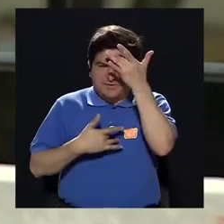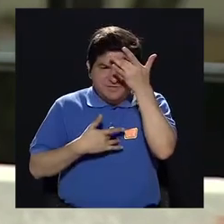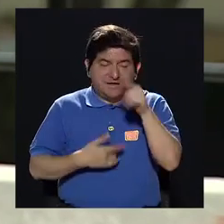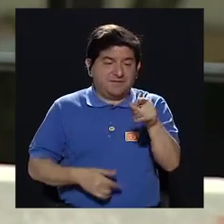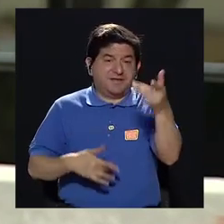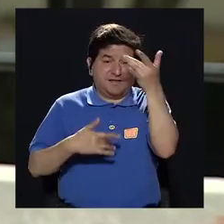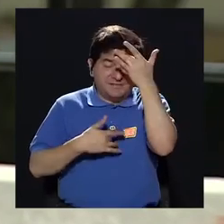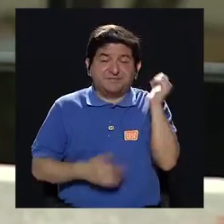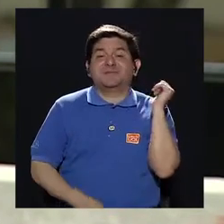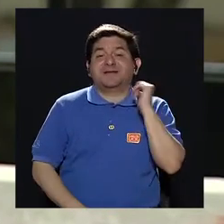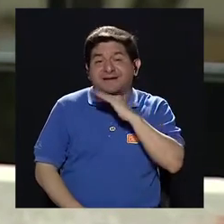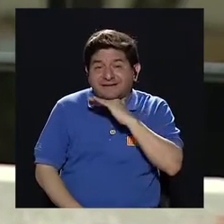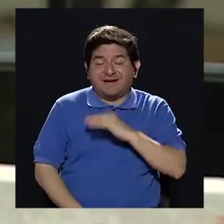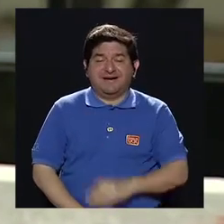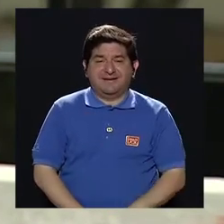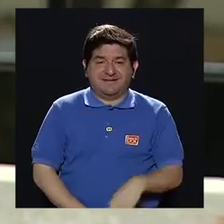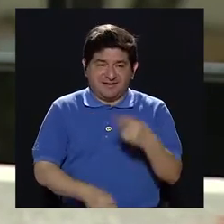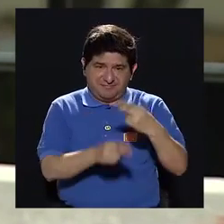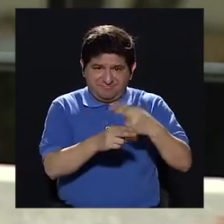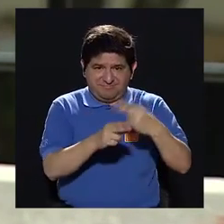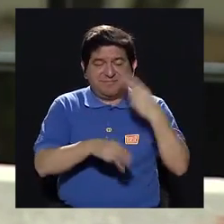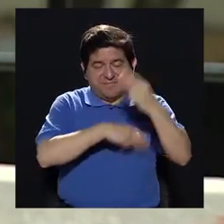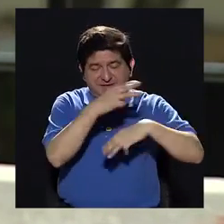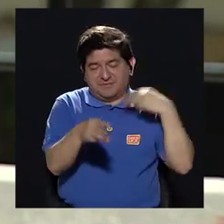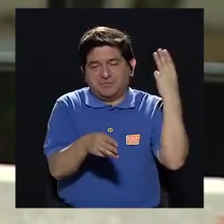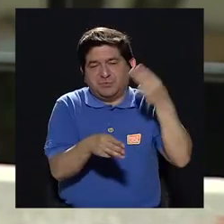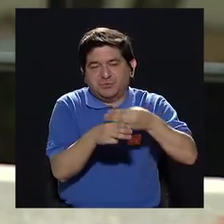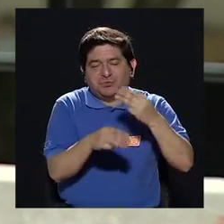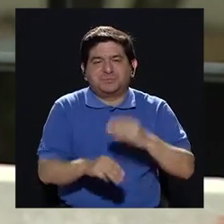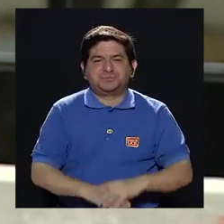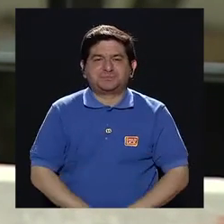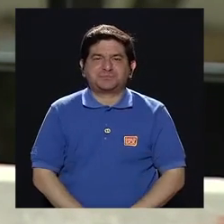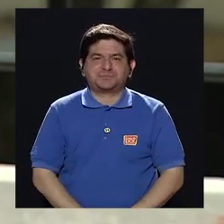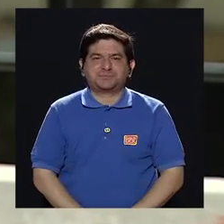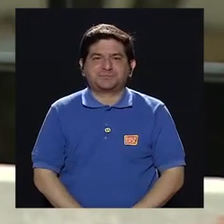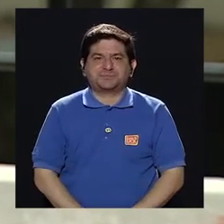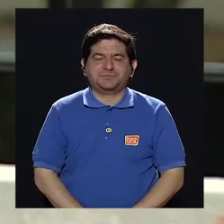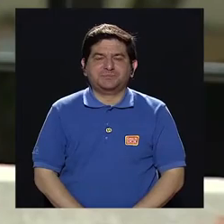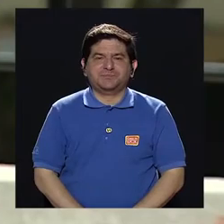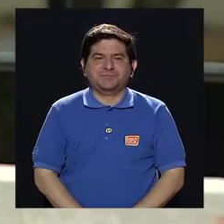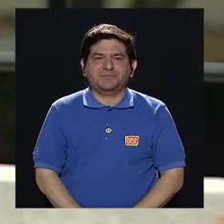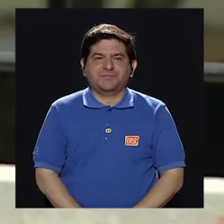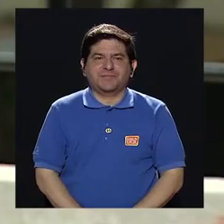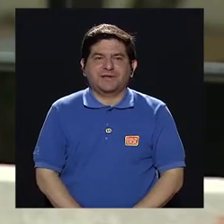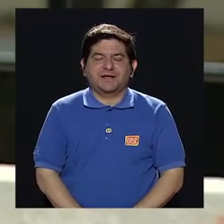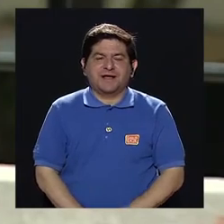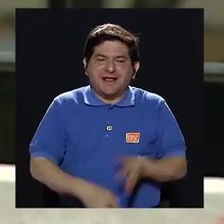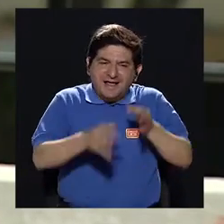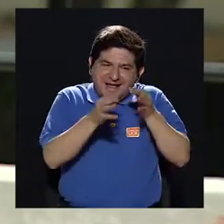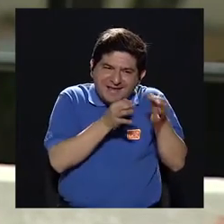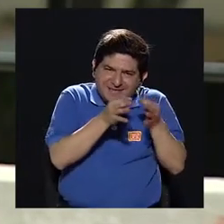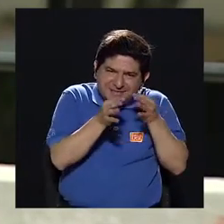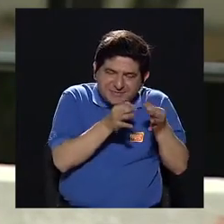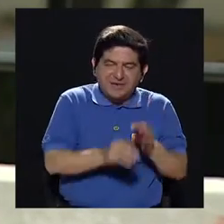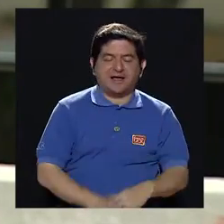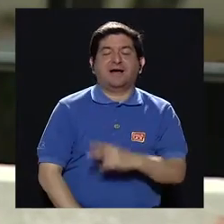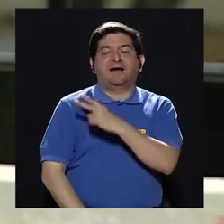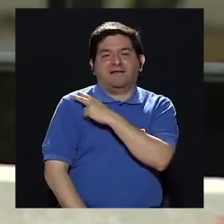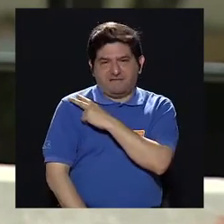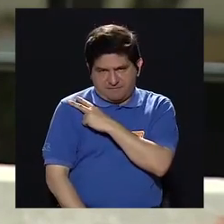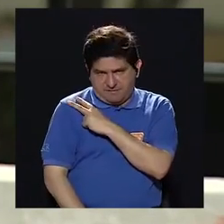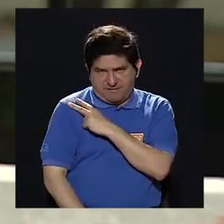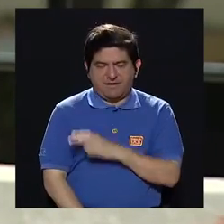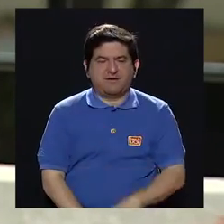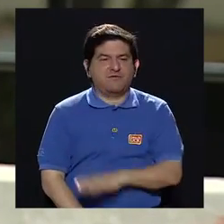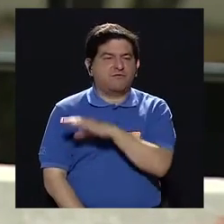Es una de las enfermedades raras, ¿verdad? Que las llamamos así a nivel mundial. Entonces, el explicarle al